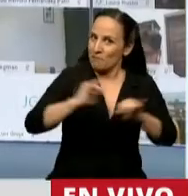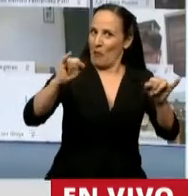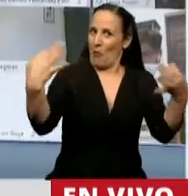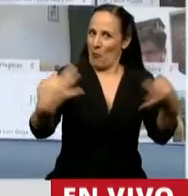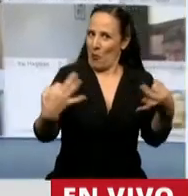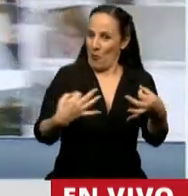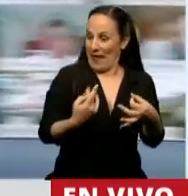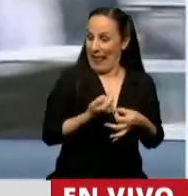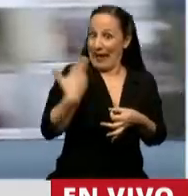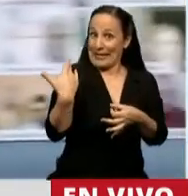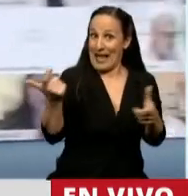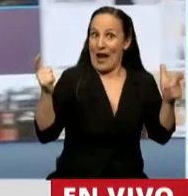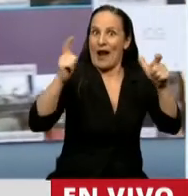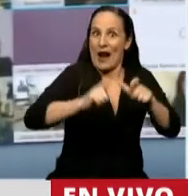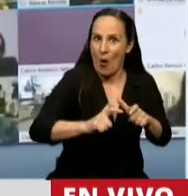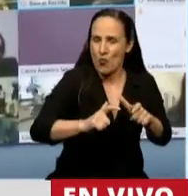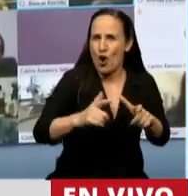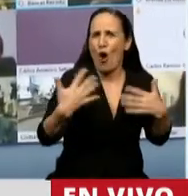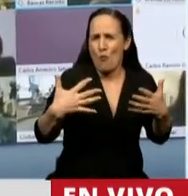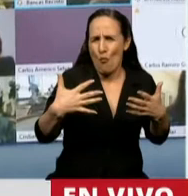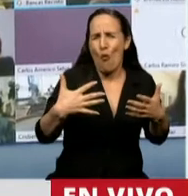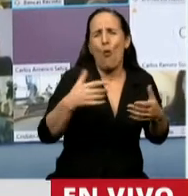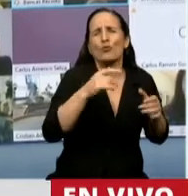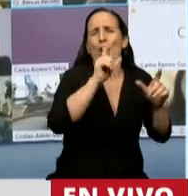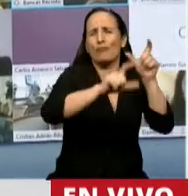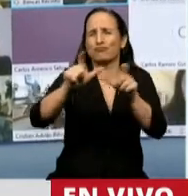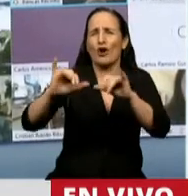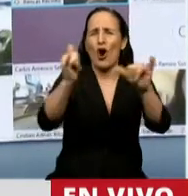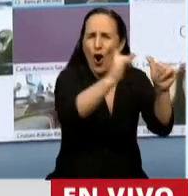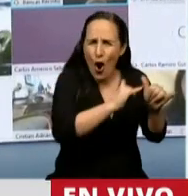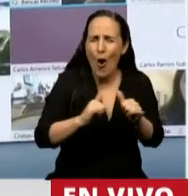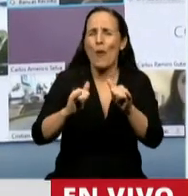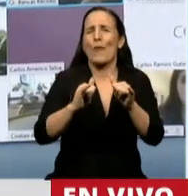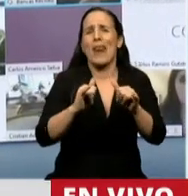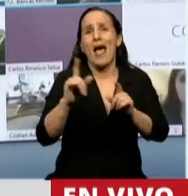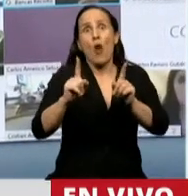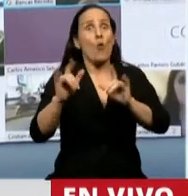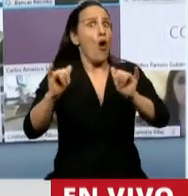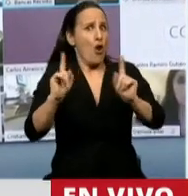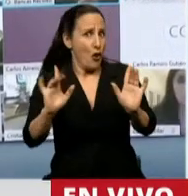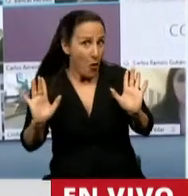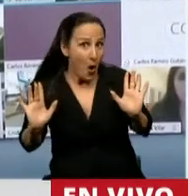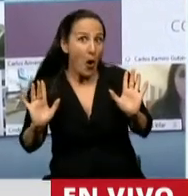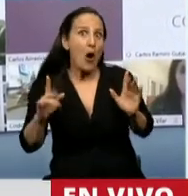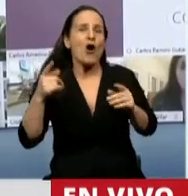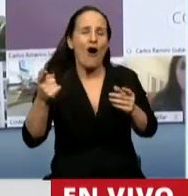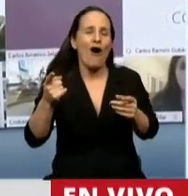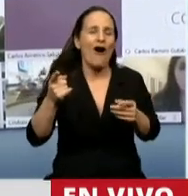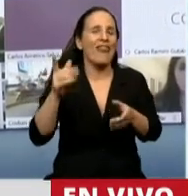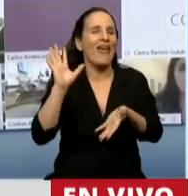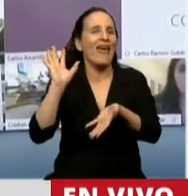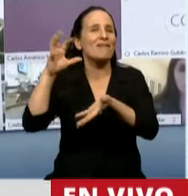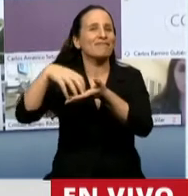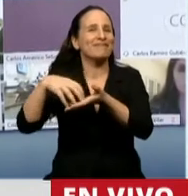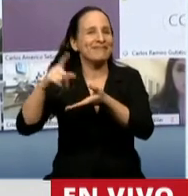reunión recién con muchos y muchas jóvenes y no tan jóvenes de distintas organizaciones ambientales